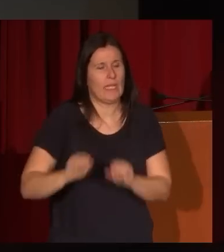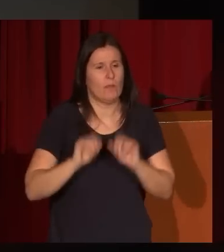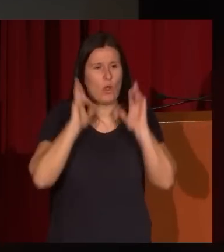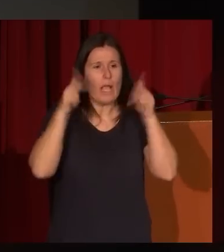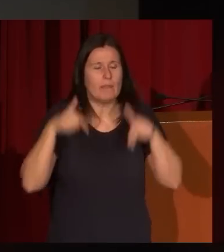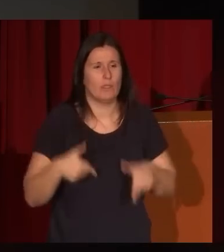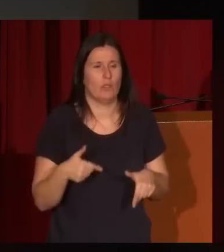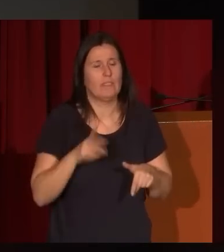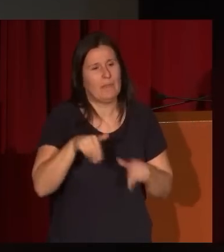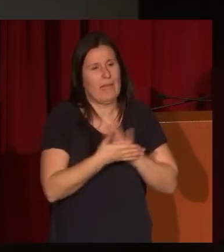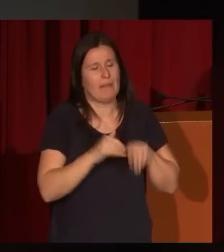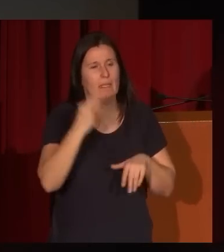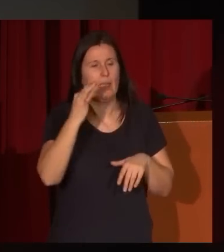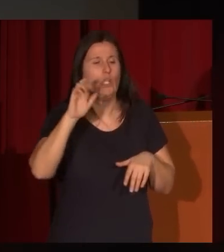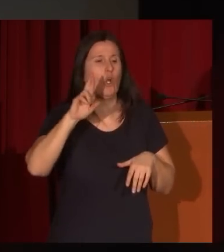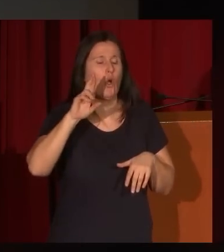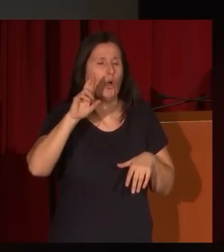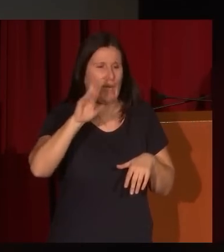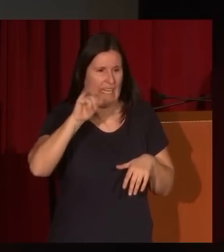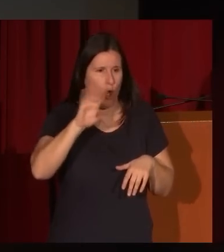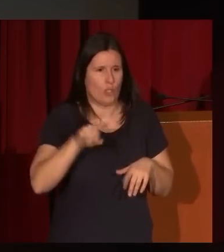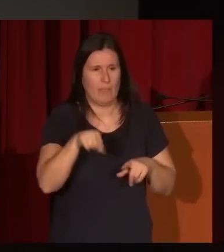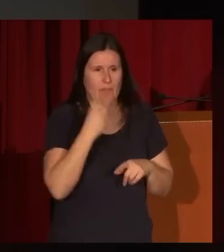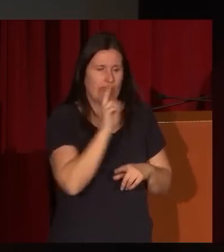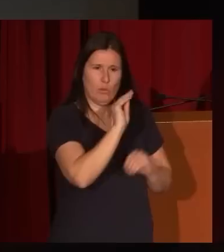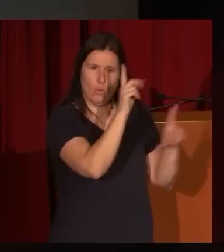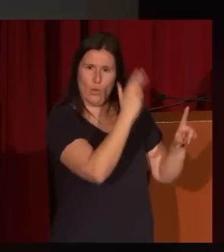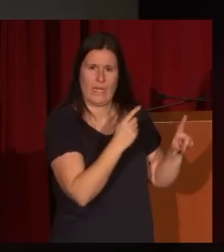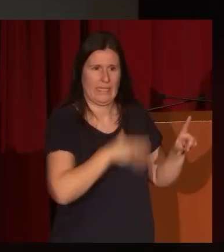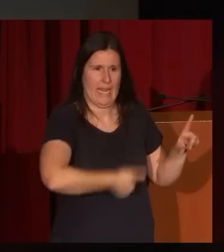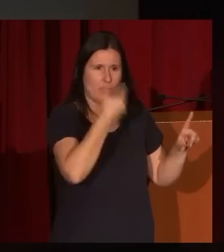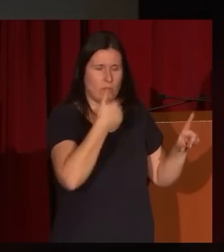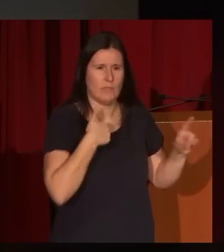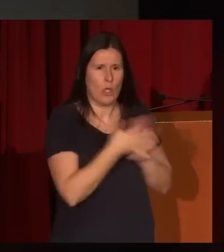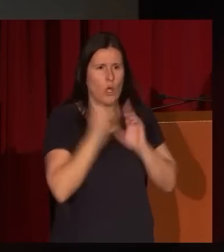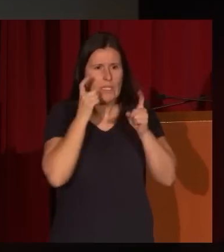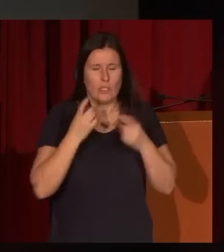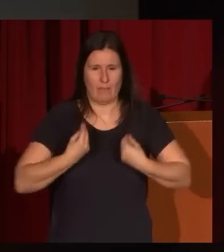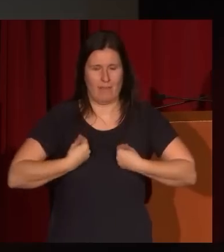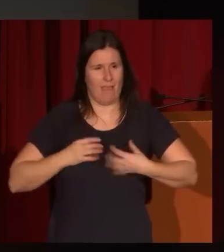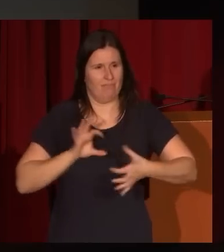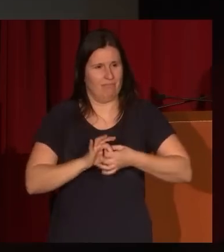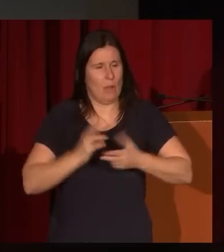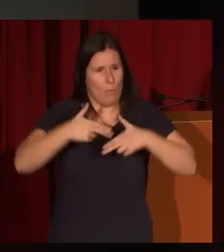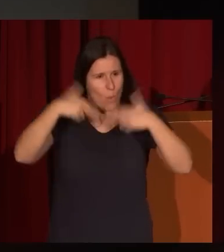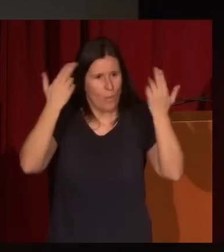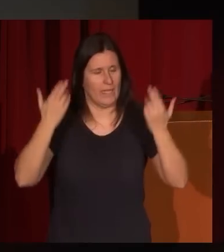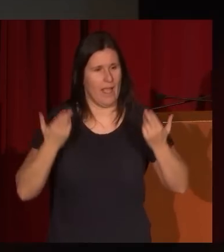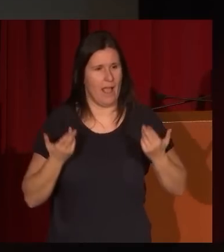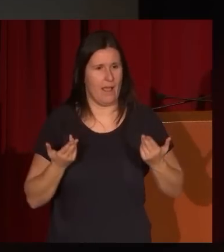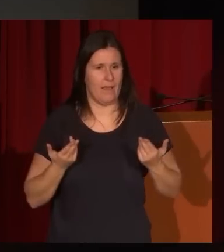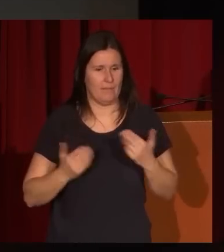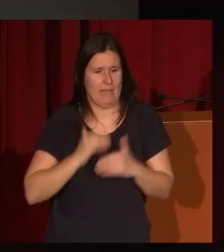a Varector Rijos, del que luego veremos su retrato. Ahí hay un intento de vida pública y de ascender